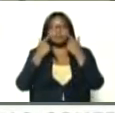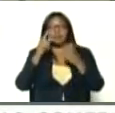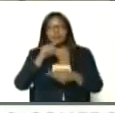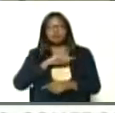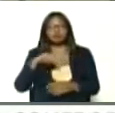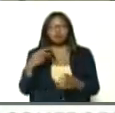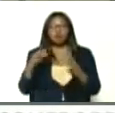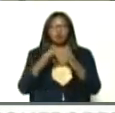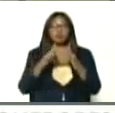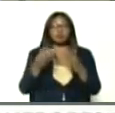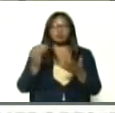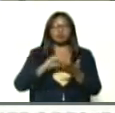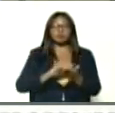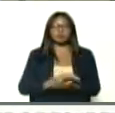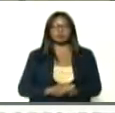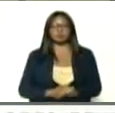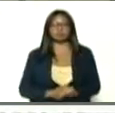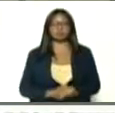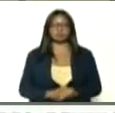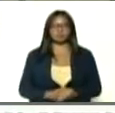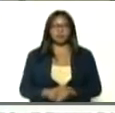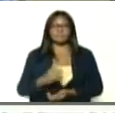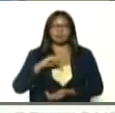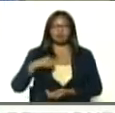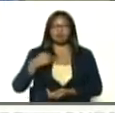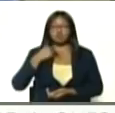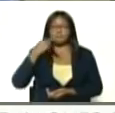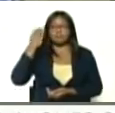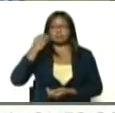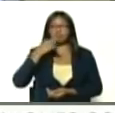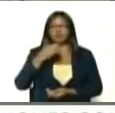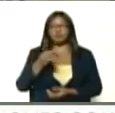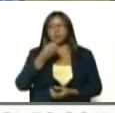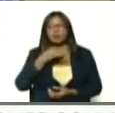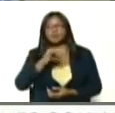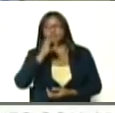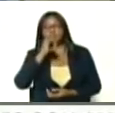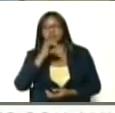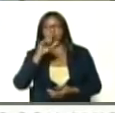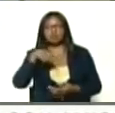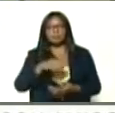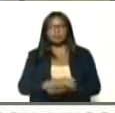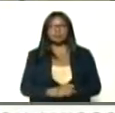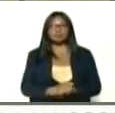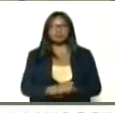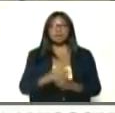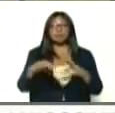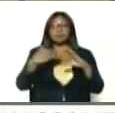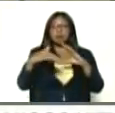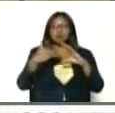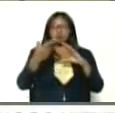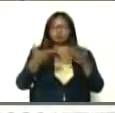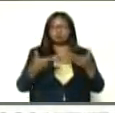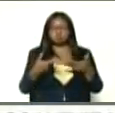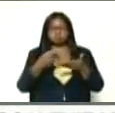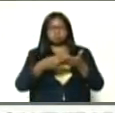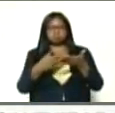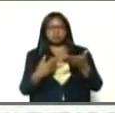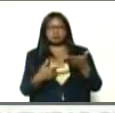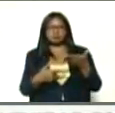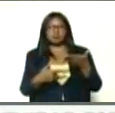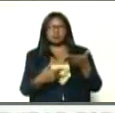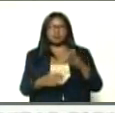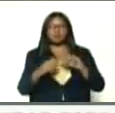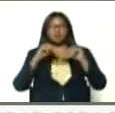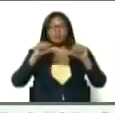otra vez, al pase, pero yo quiero, que Héctor, le dé las buenas noticias, que me escribió, sobre el